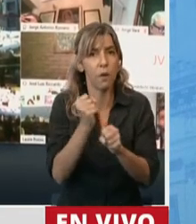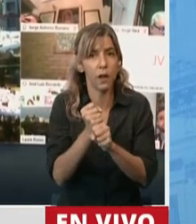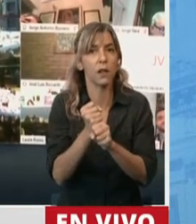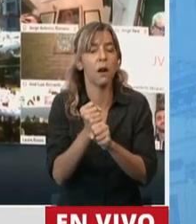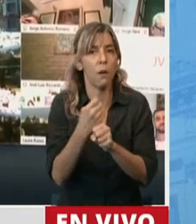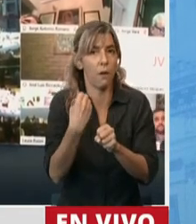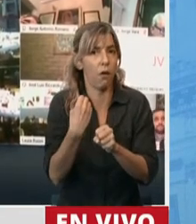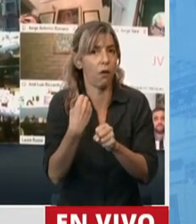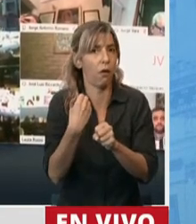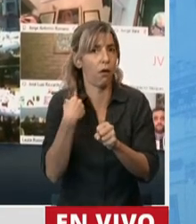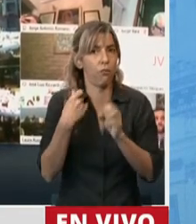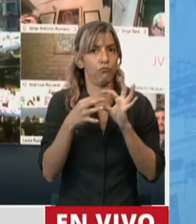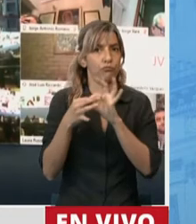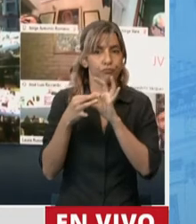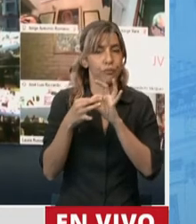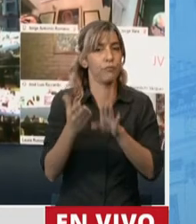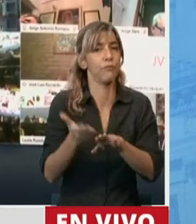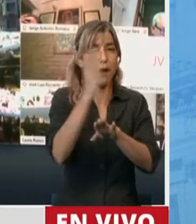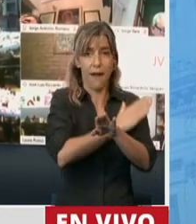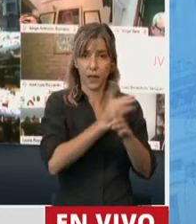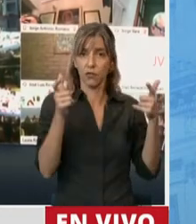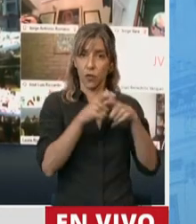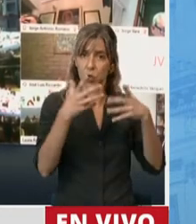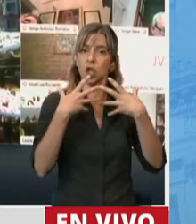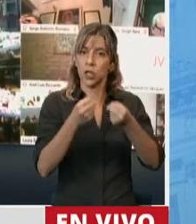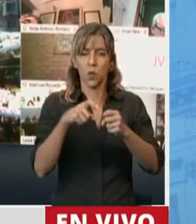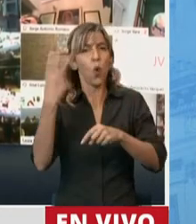Comisión de Salud y en general en las comisiones de esta Cámara.